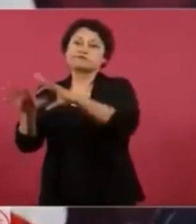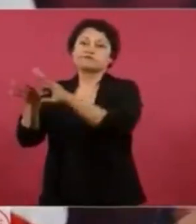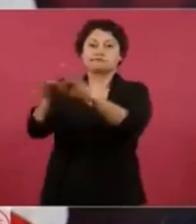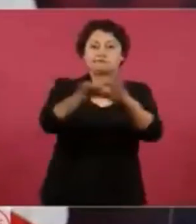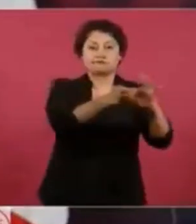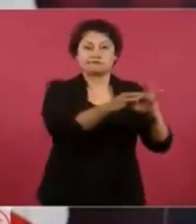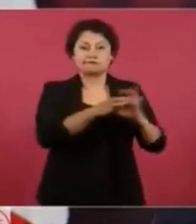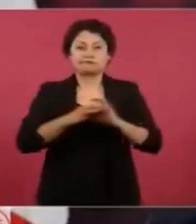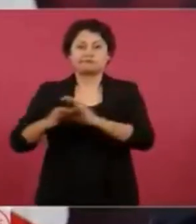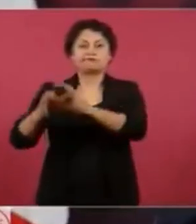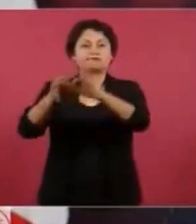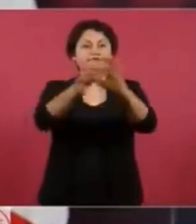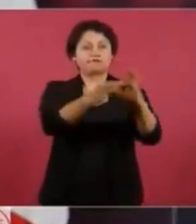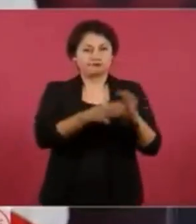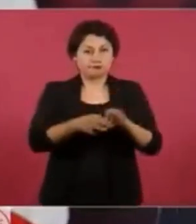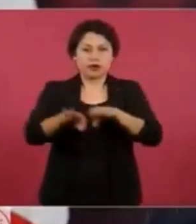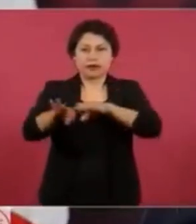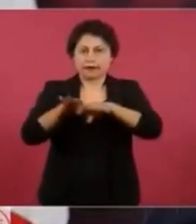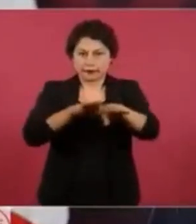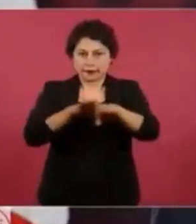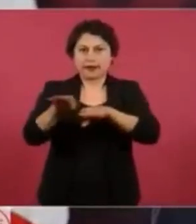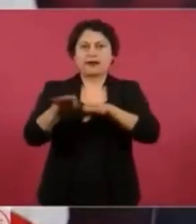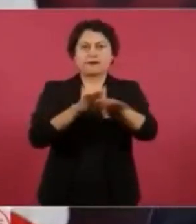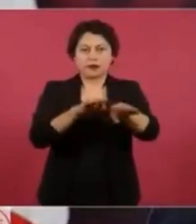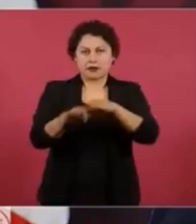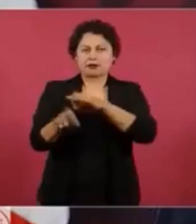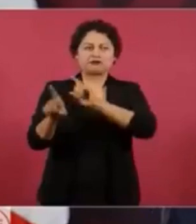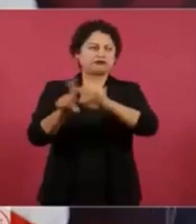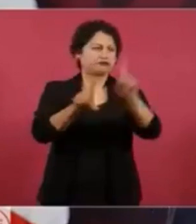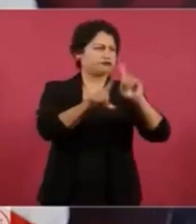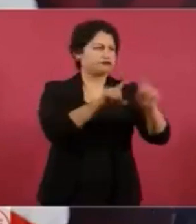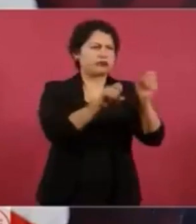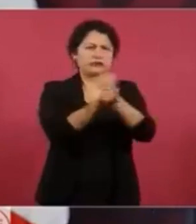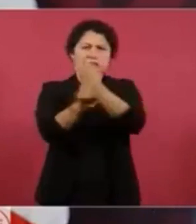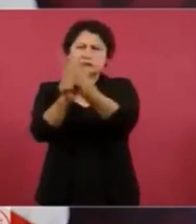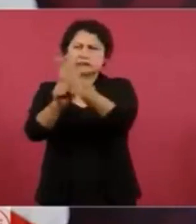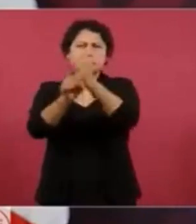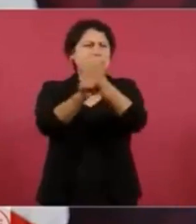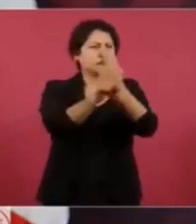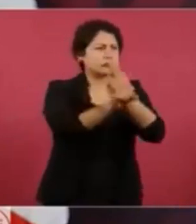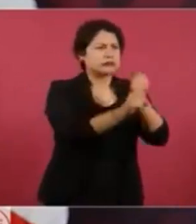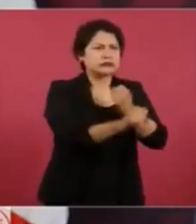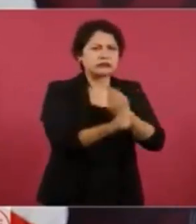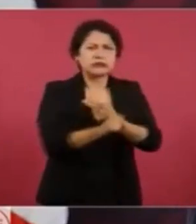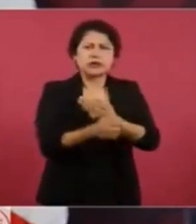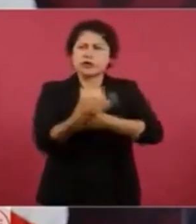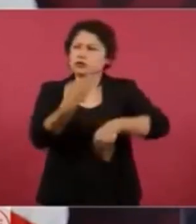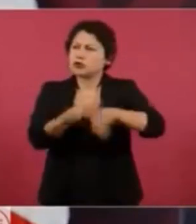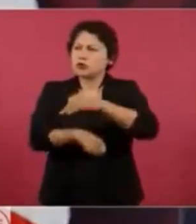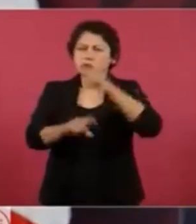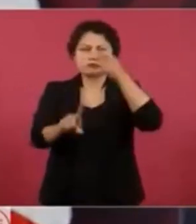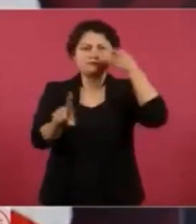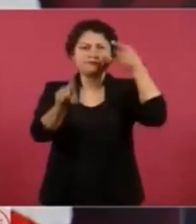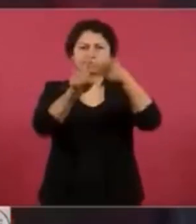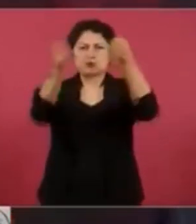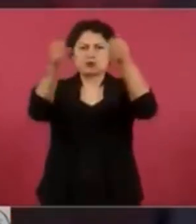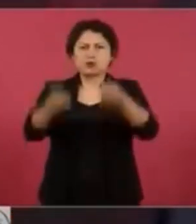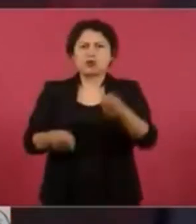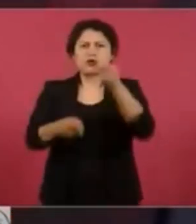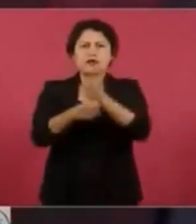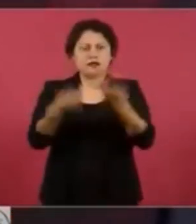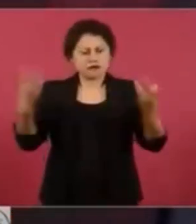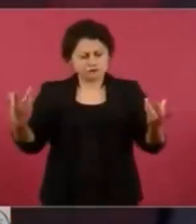todas las dependencias encargadas de la seguridad, que haya